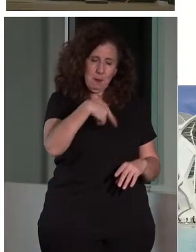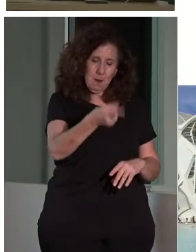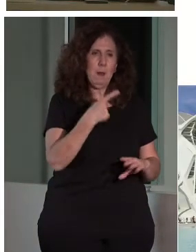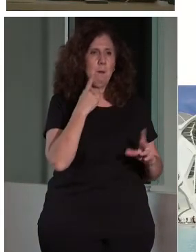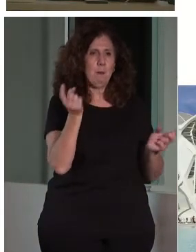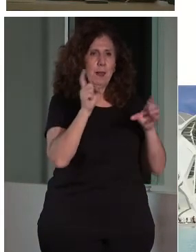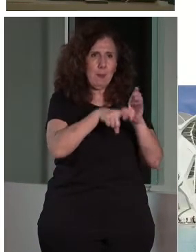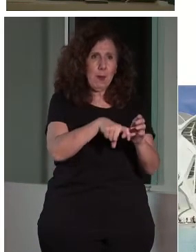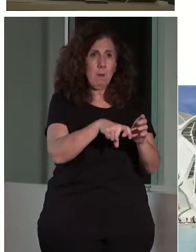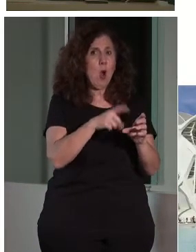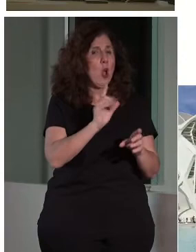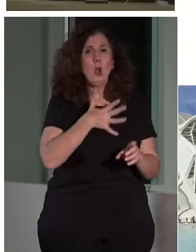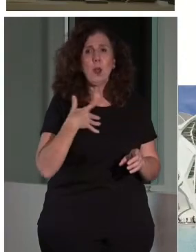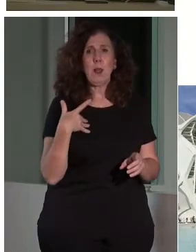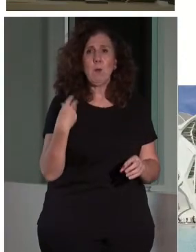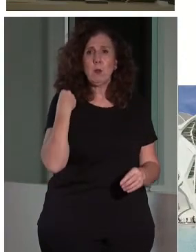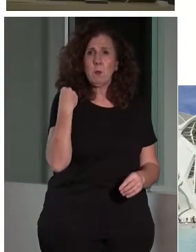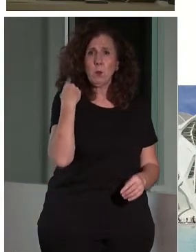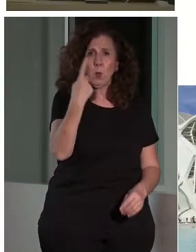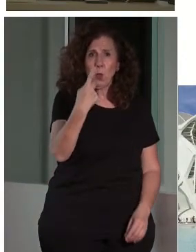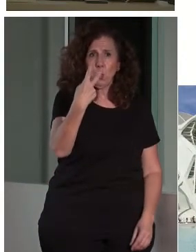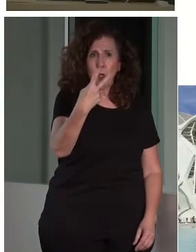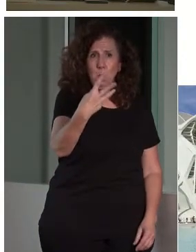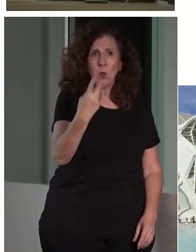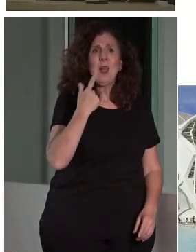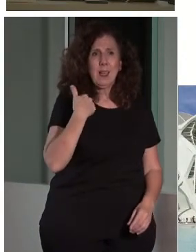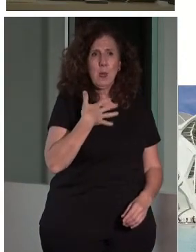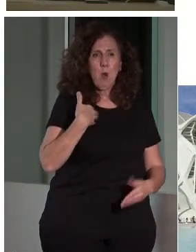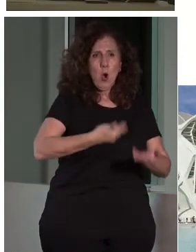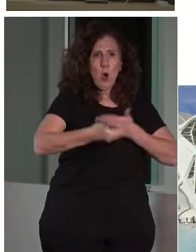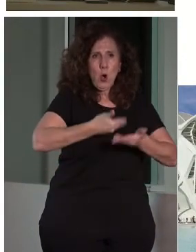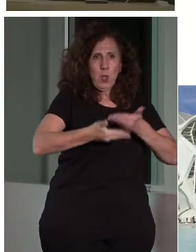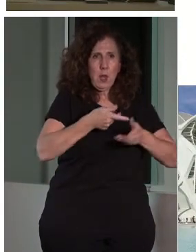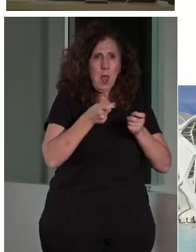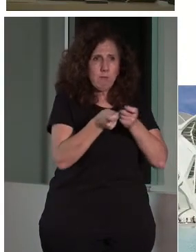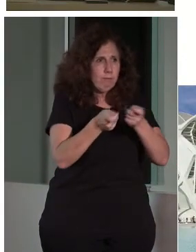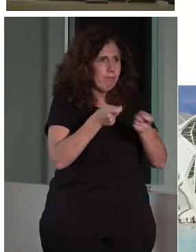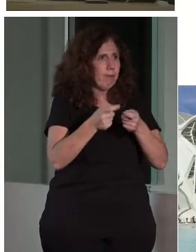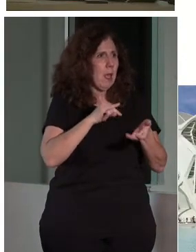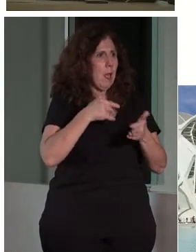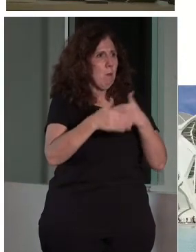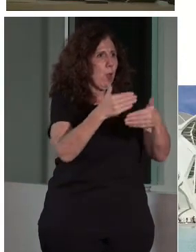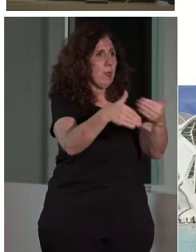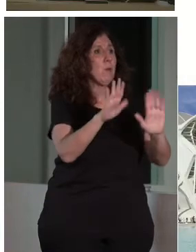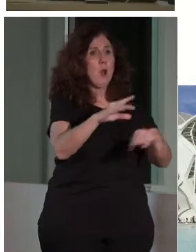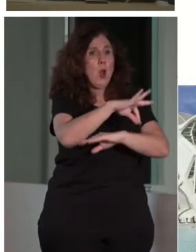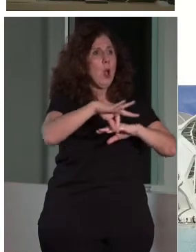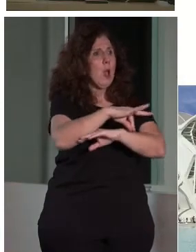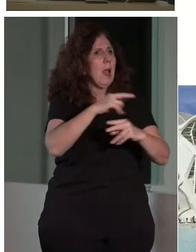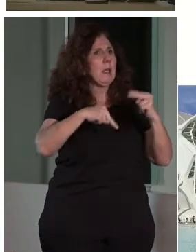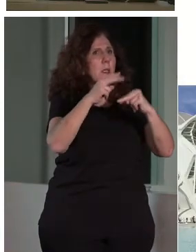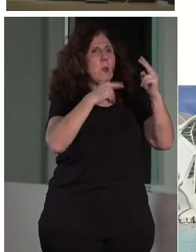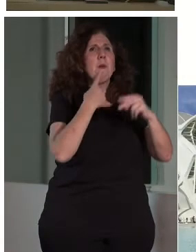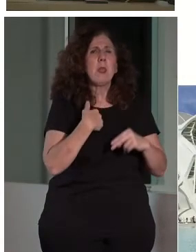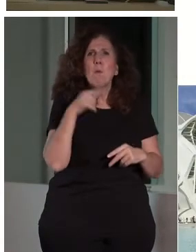No queremos que se nos consulte una o dos veces. Queremos coordinar el proceso. Pero para eso, ojo, los arquitectos nos dirán con razón. Pero tú sabes de lo que me estás